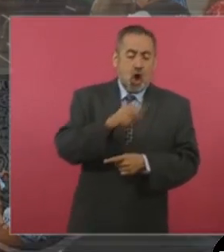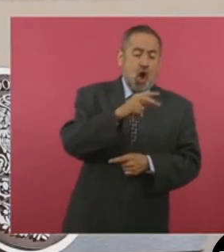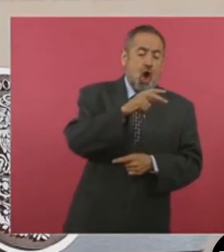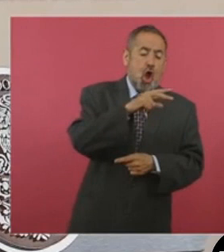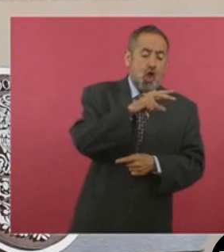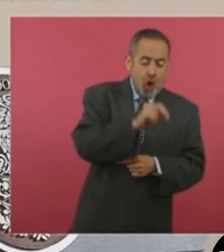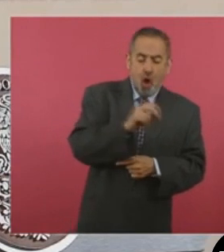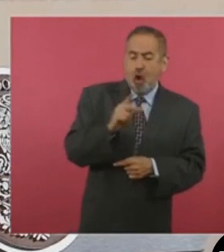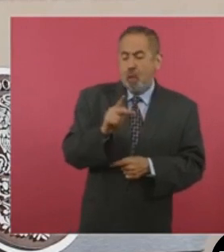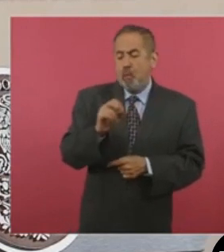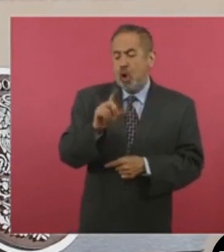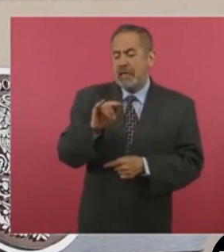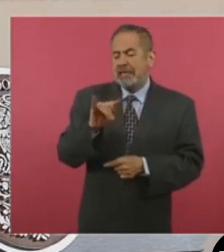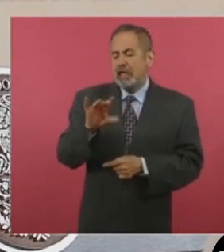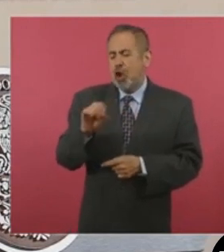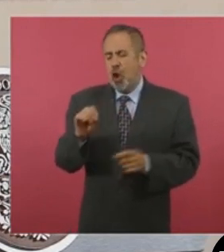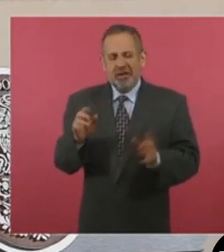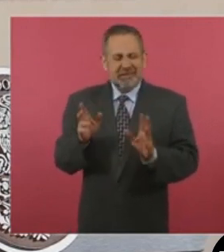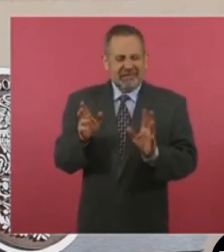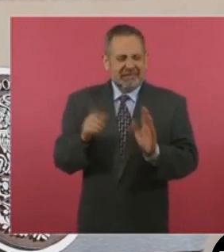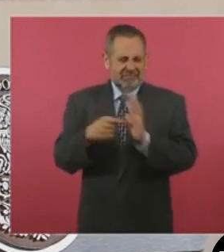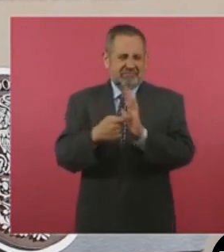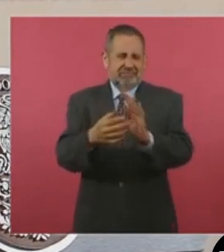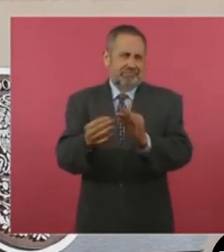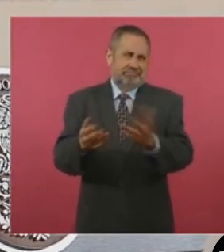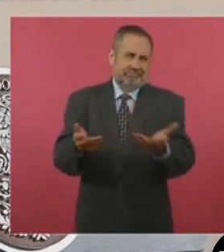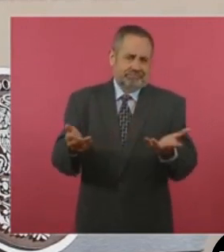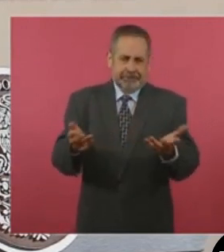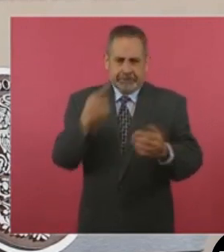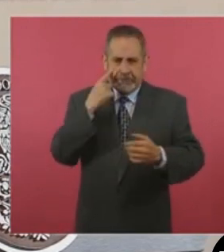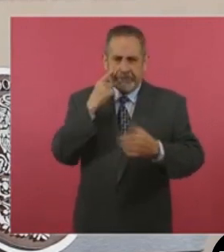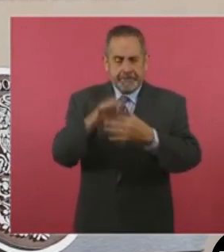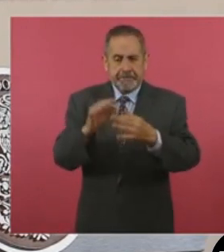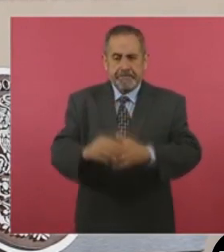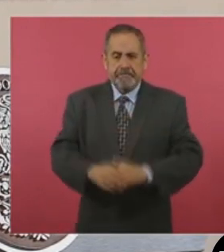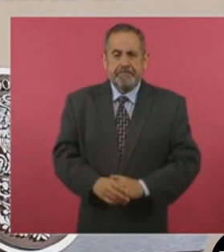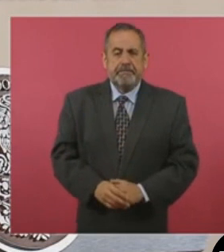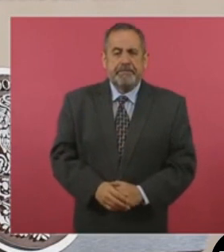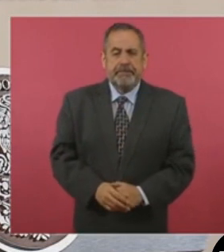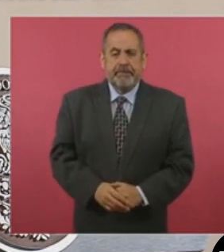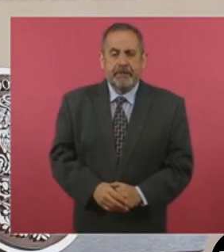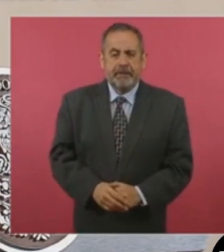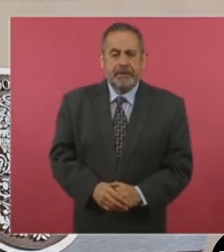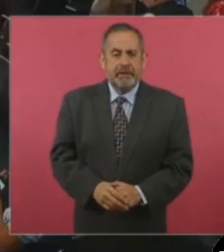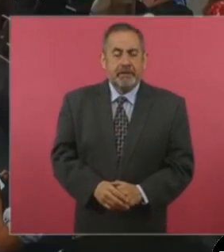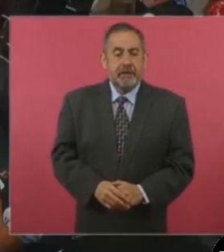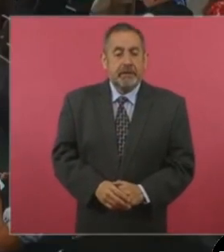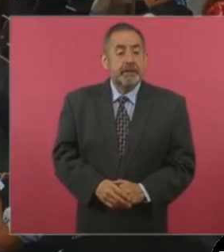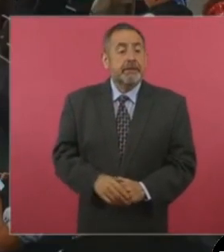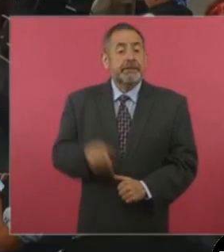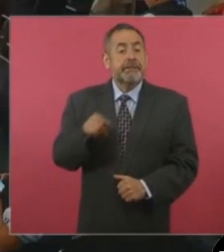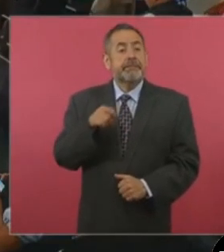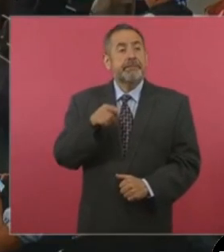del que dice